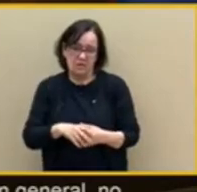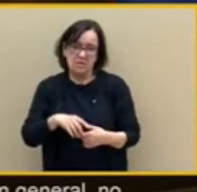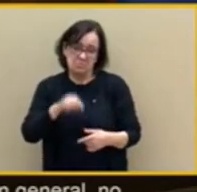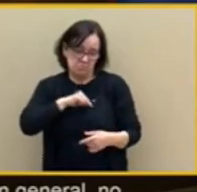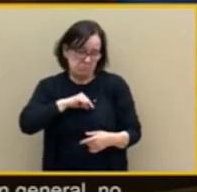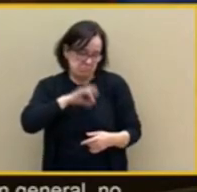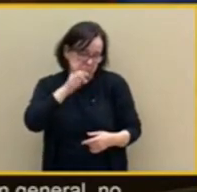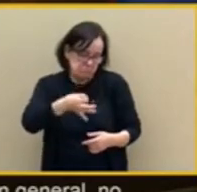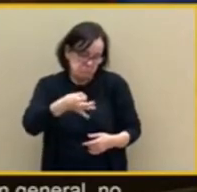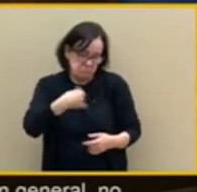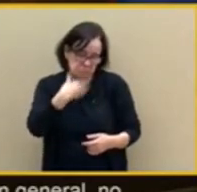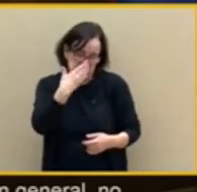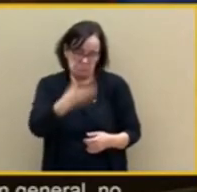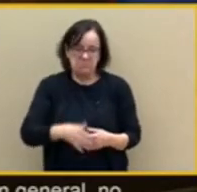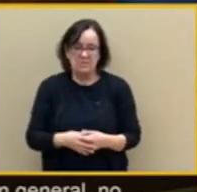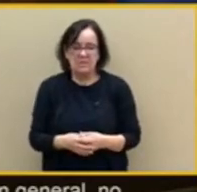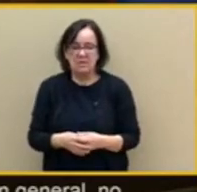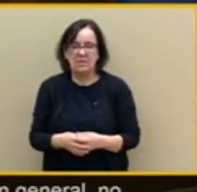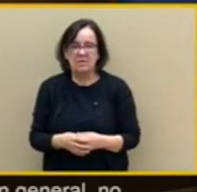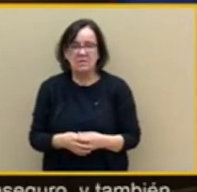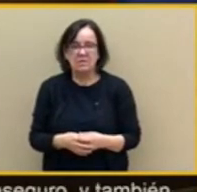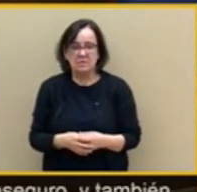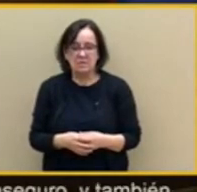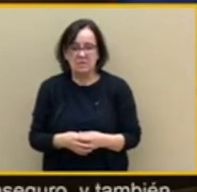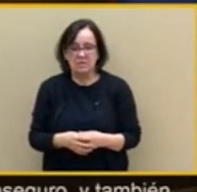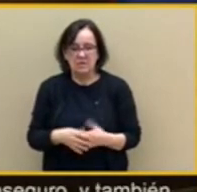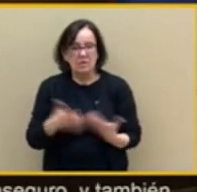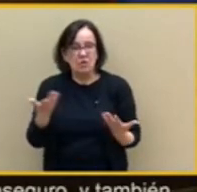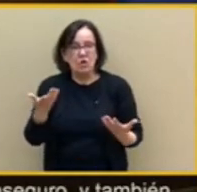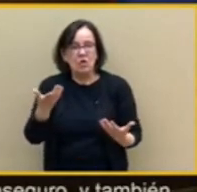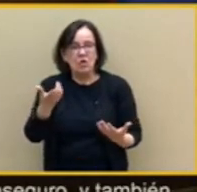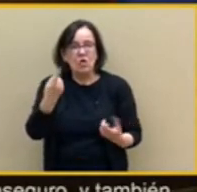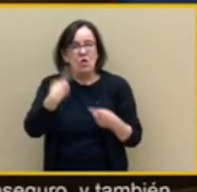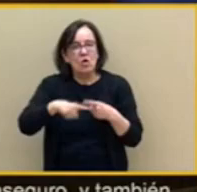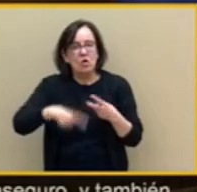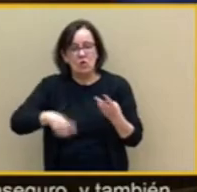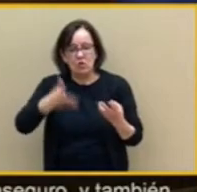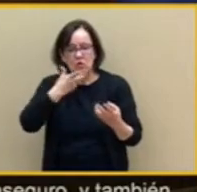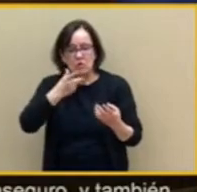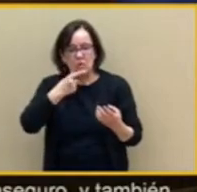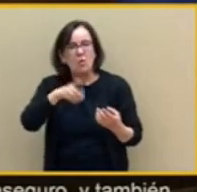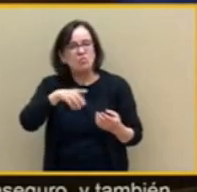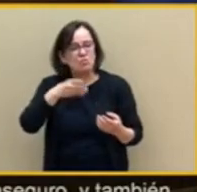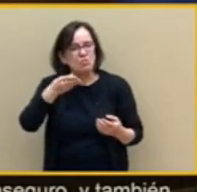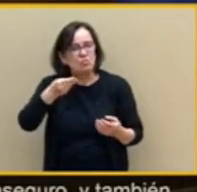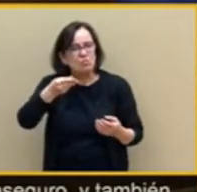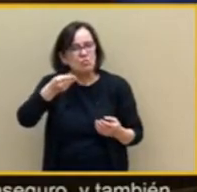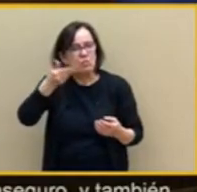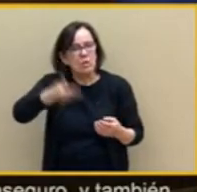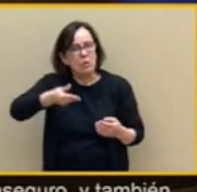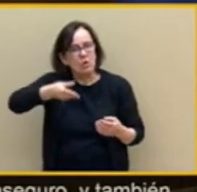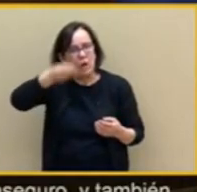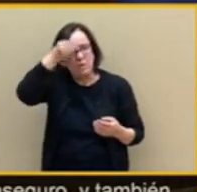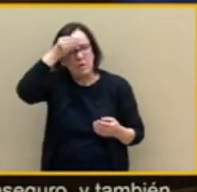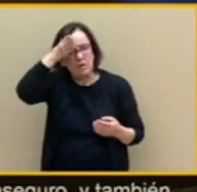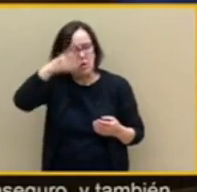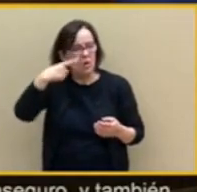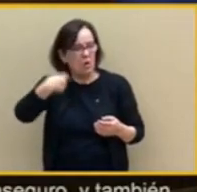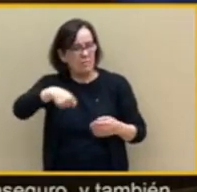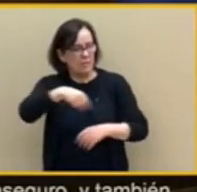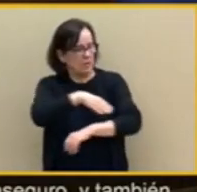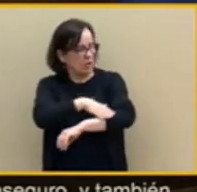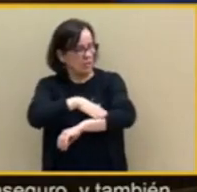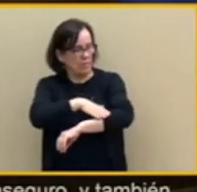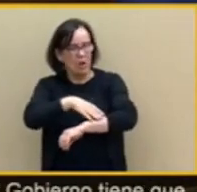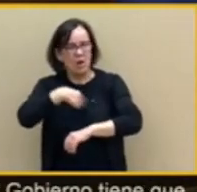conocimientos, que son importantes, porque claro, un presidente de gobierno tiene que saber casi todo, casi todo, y lo que